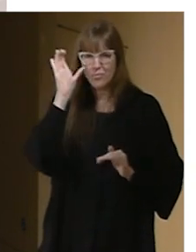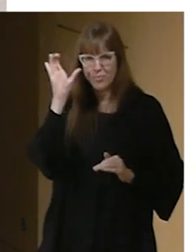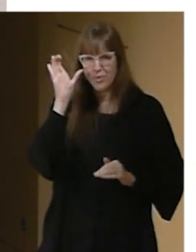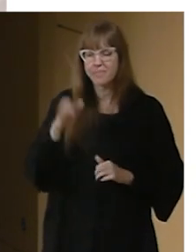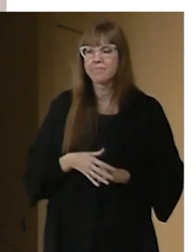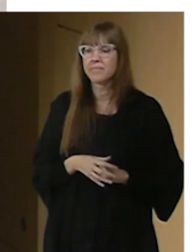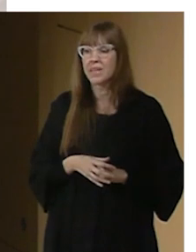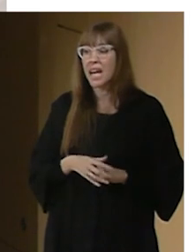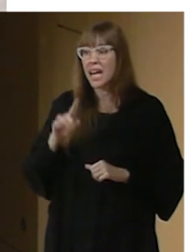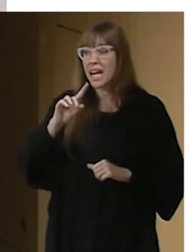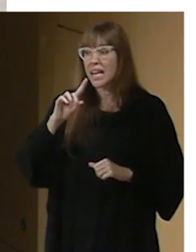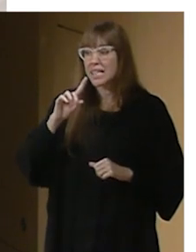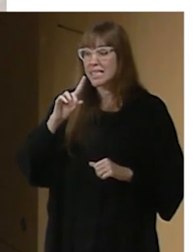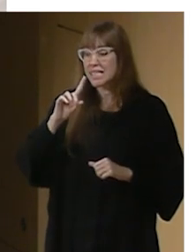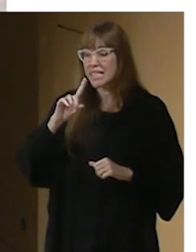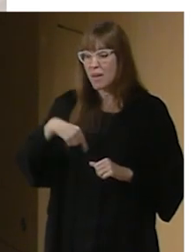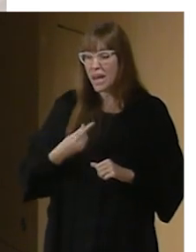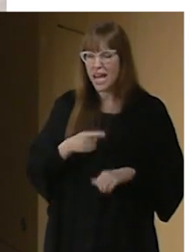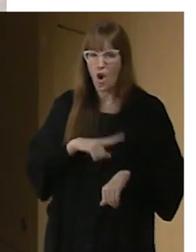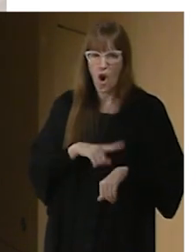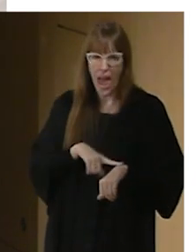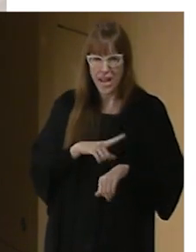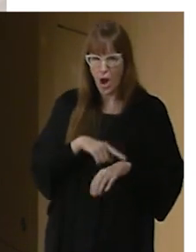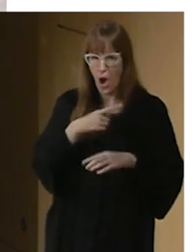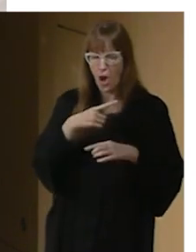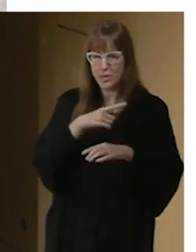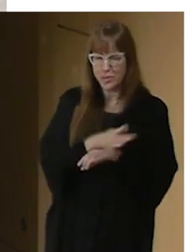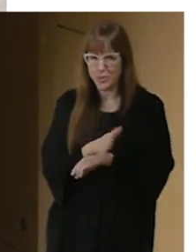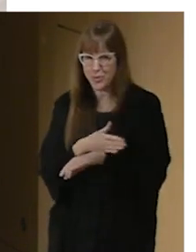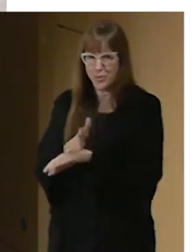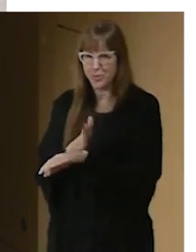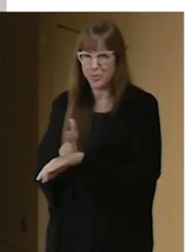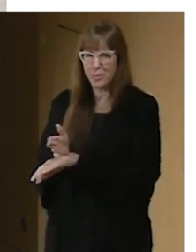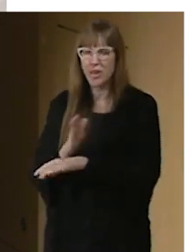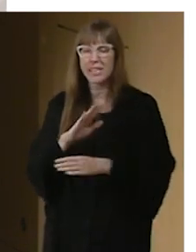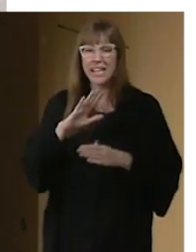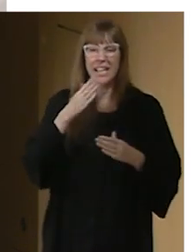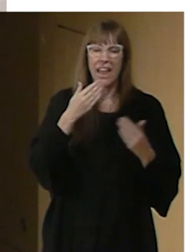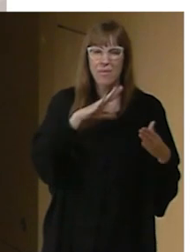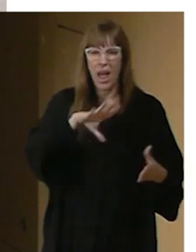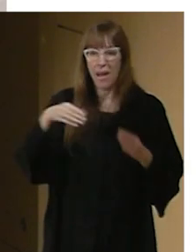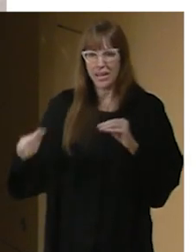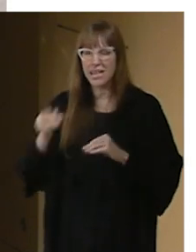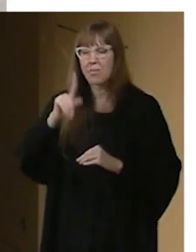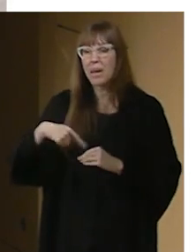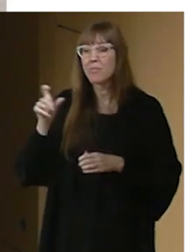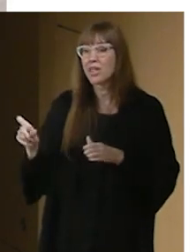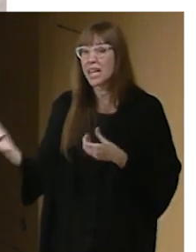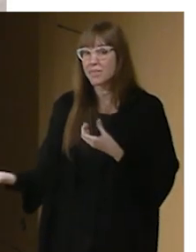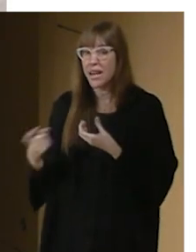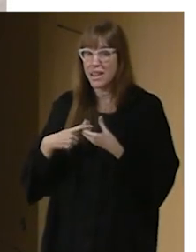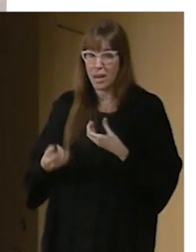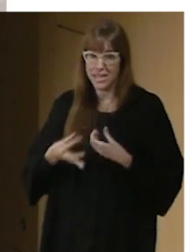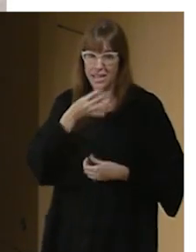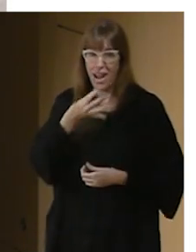bueno a estos pequeños desfases horarios que hemos tenido y muchísimas gracias también a los ponentes a los participantes por haber ido ajustándonos